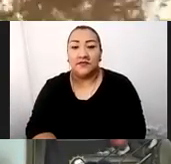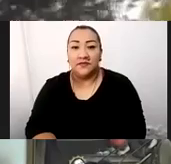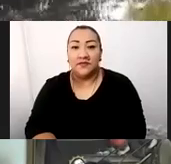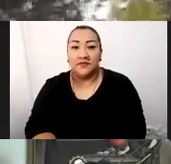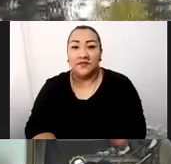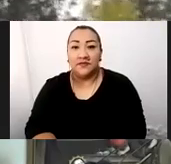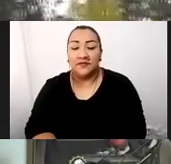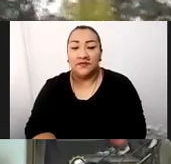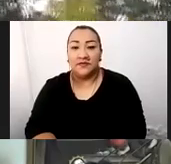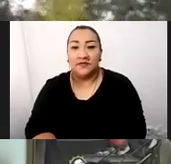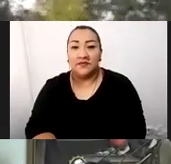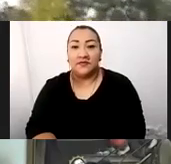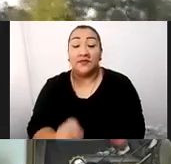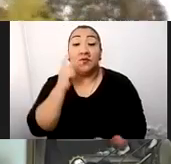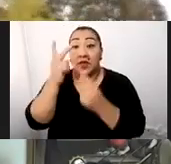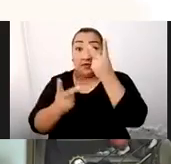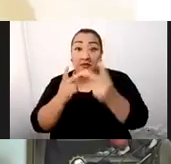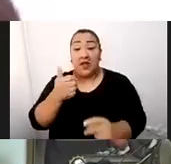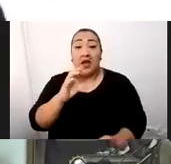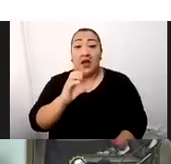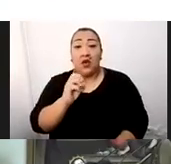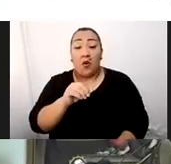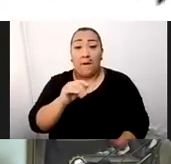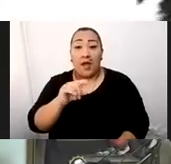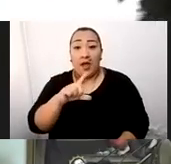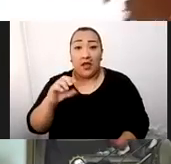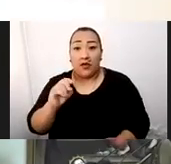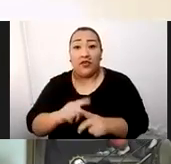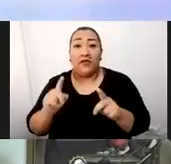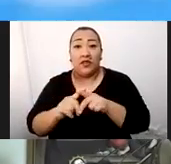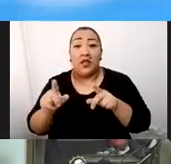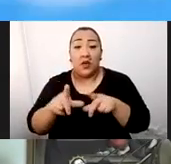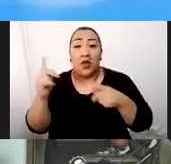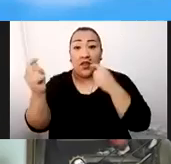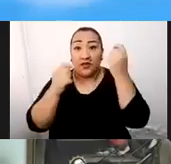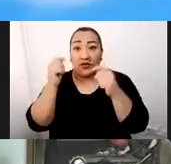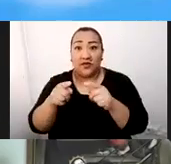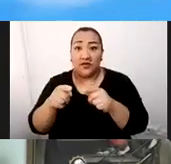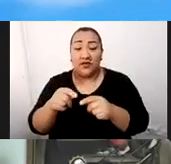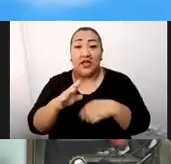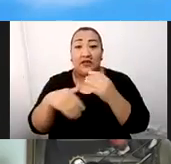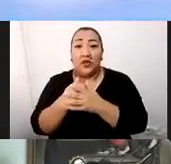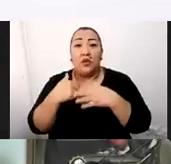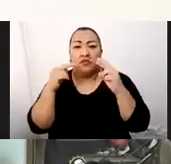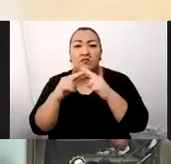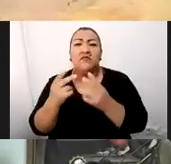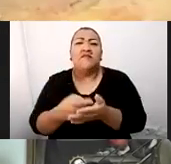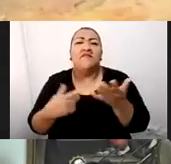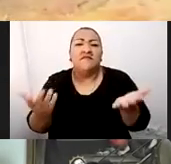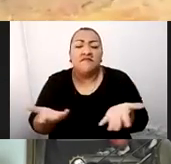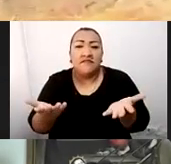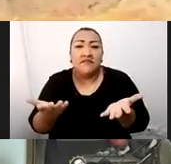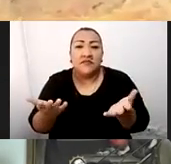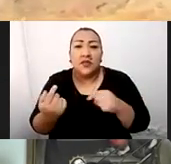Visita Acomayo y nuestros destinos turísticos, entre los que podemos encontrar Circuito Cuatro